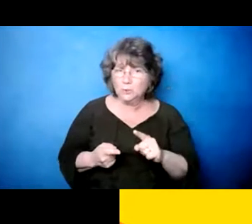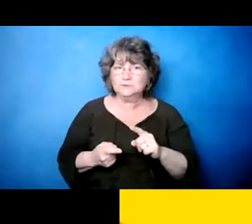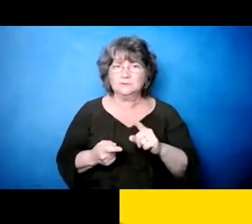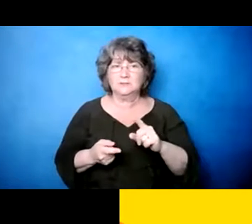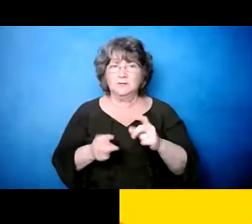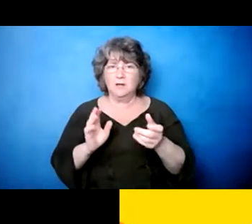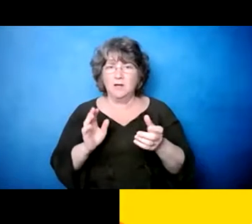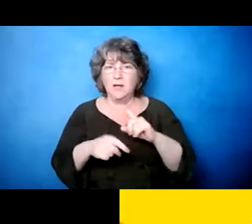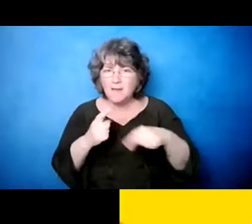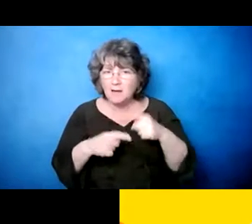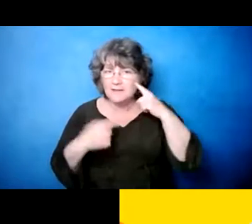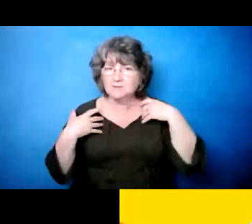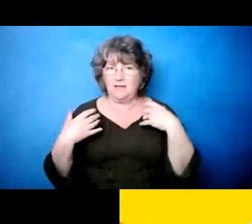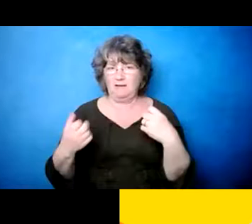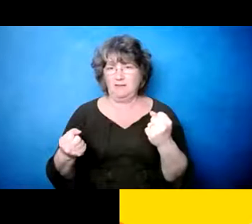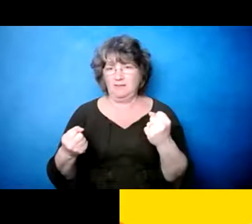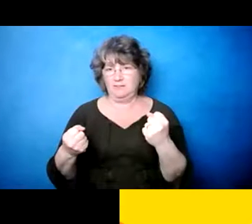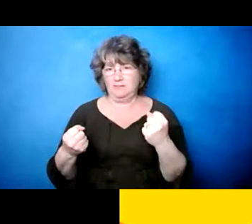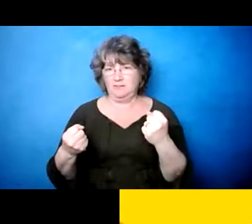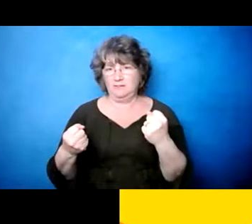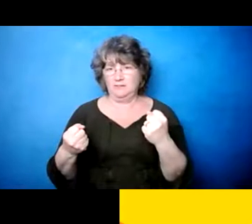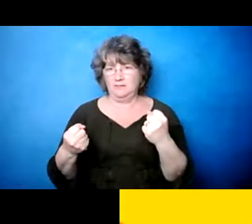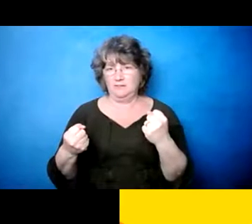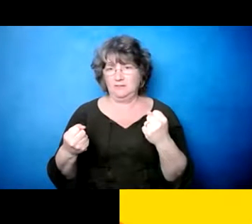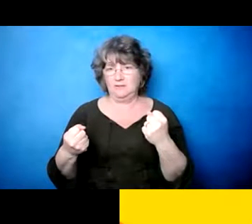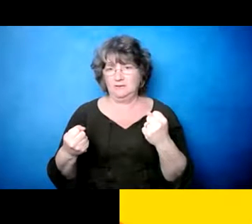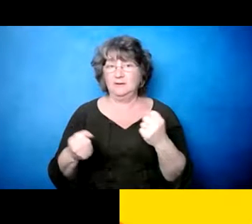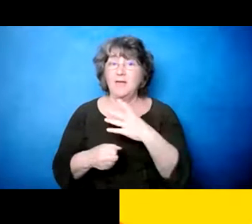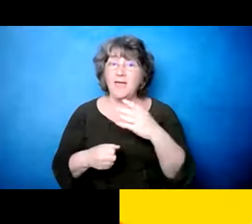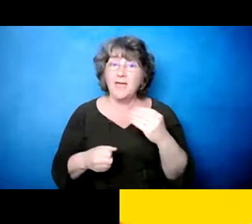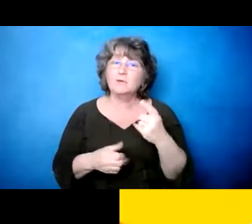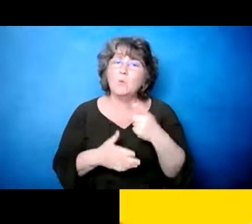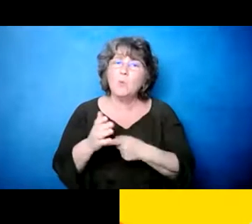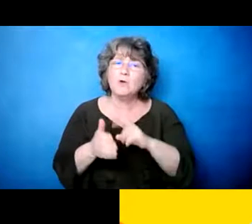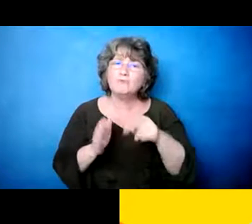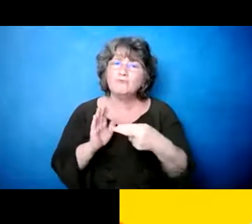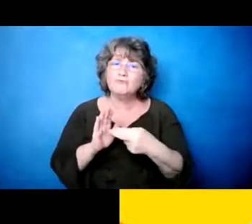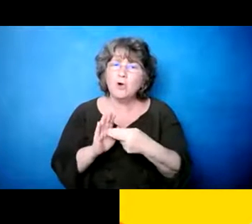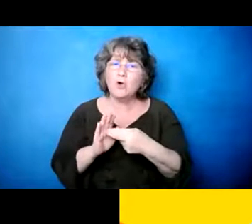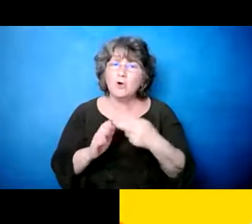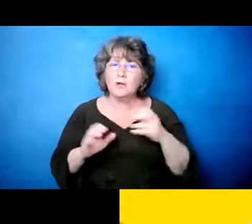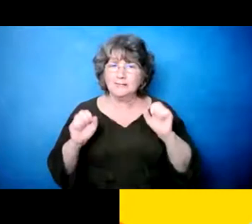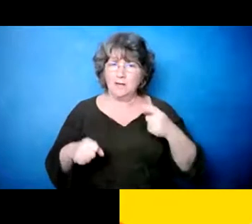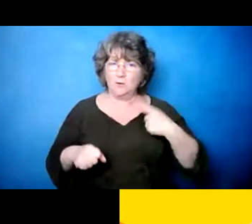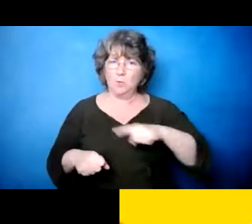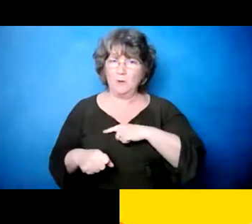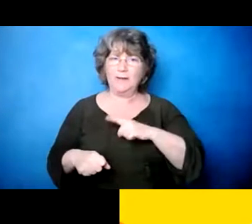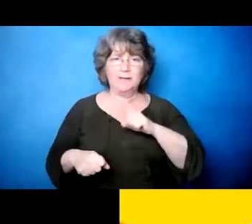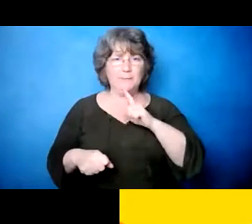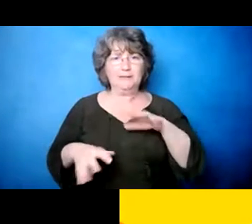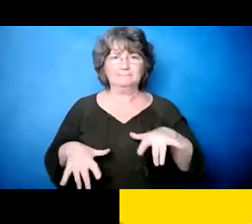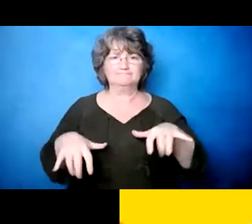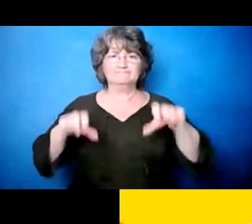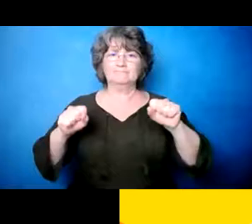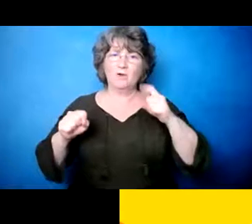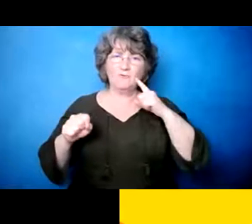problema de, de, de enfermedades mentales o el problema de salud mental y cómo uno puede llevar ese lugar